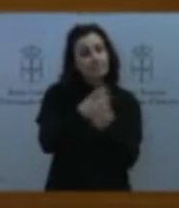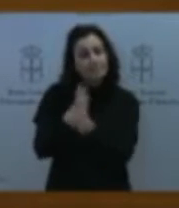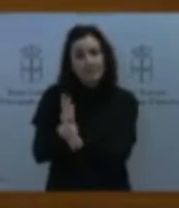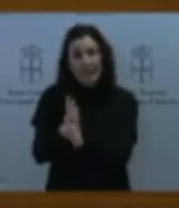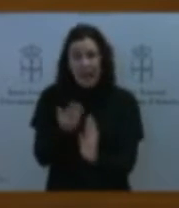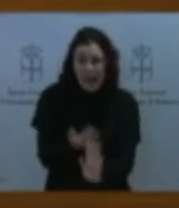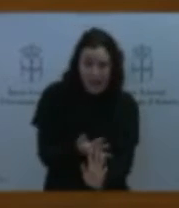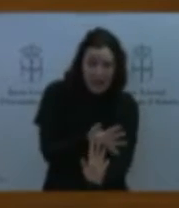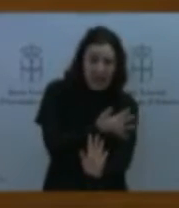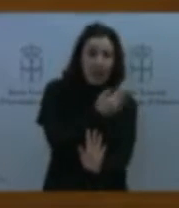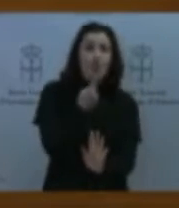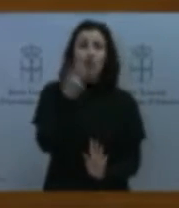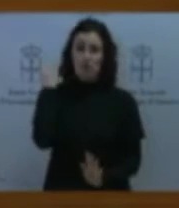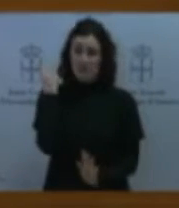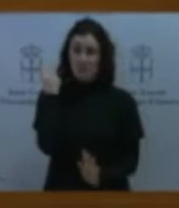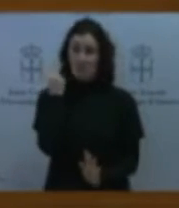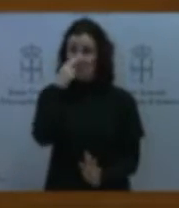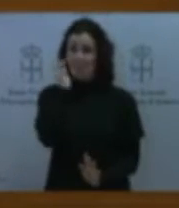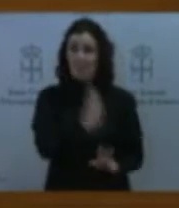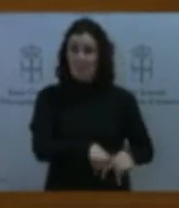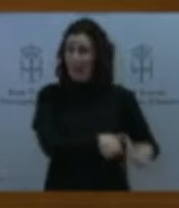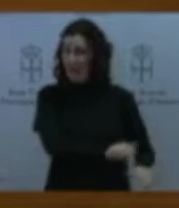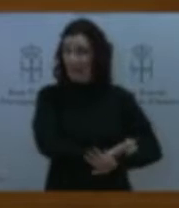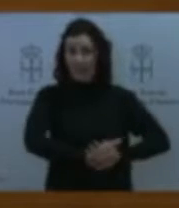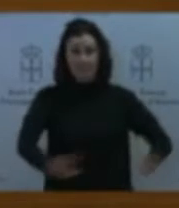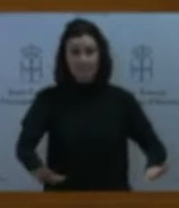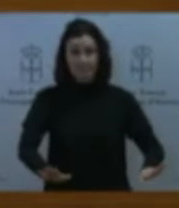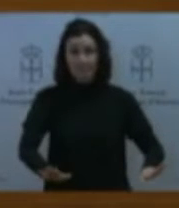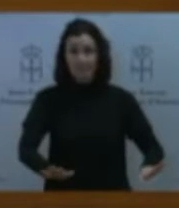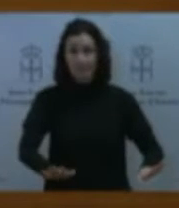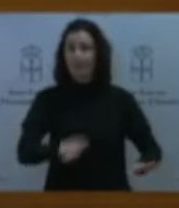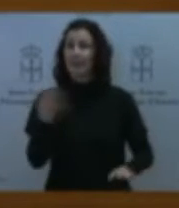absolutamente para nada y hay que tirarlo a la papelera para volver a empezar?